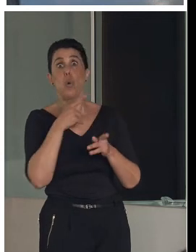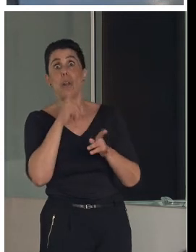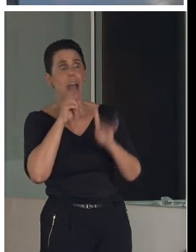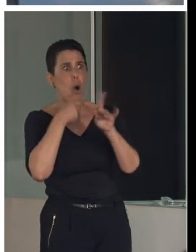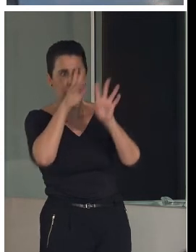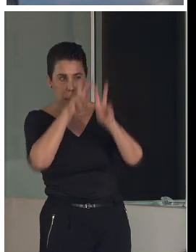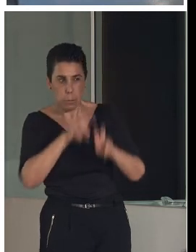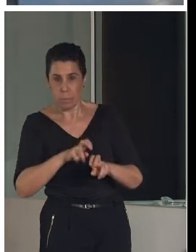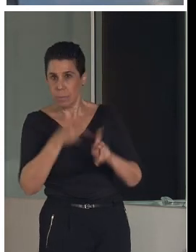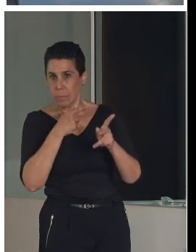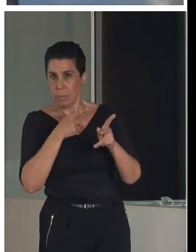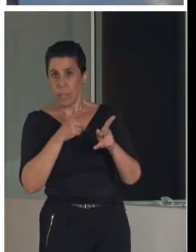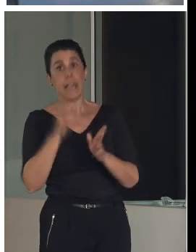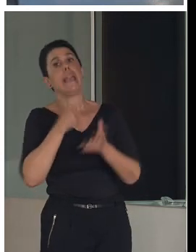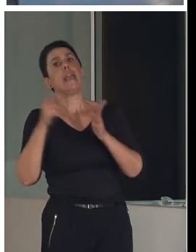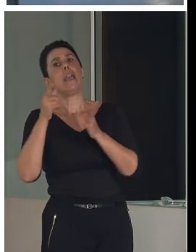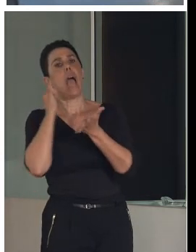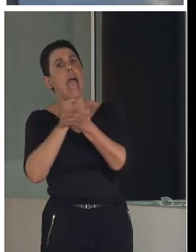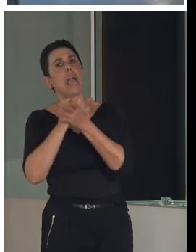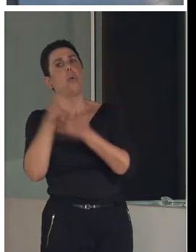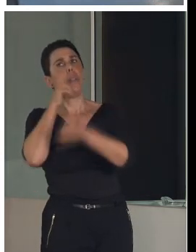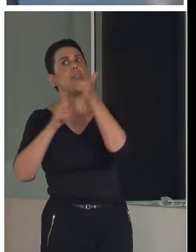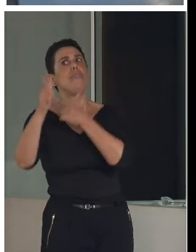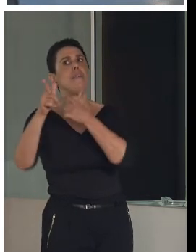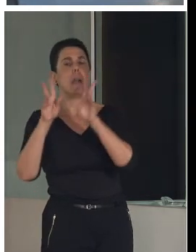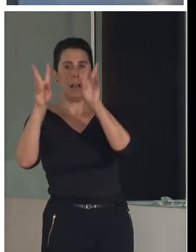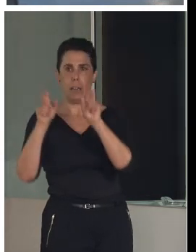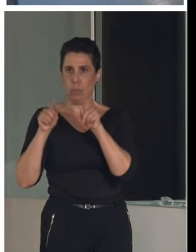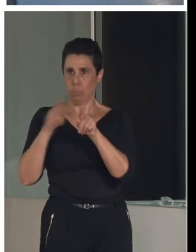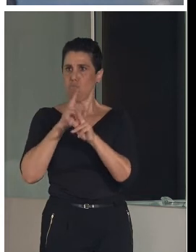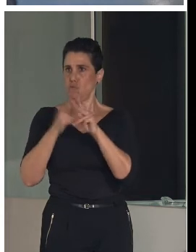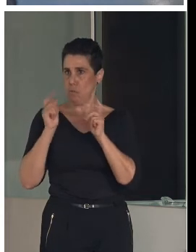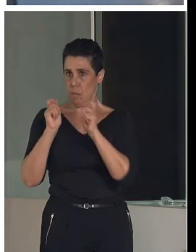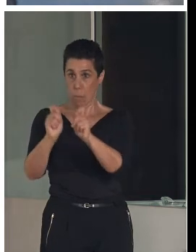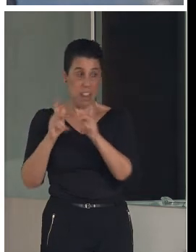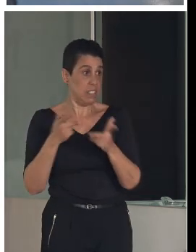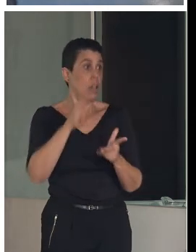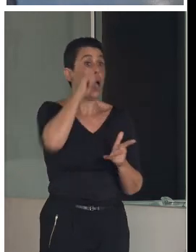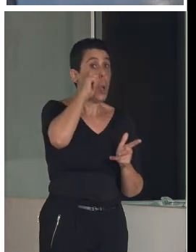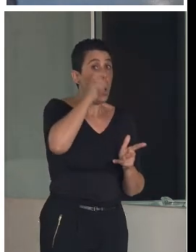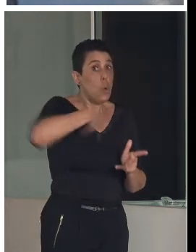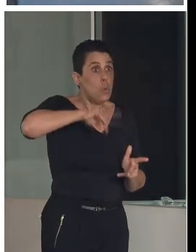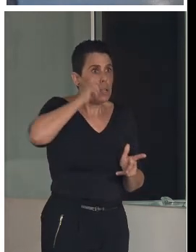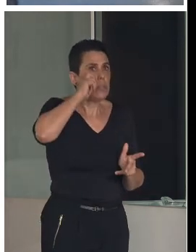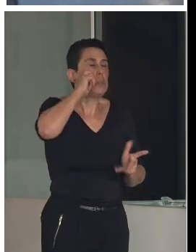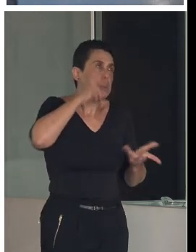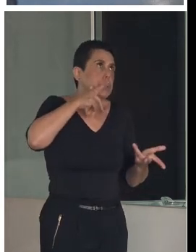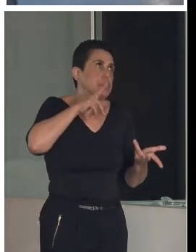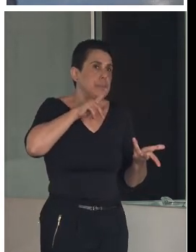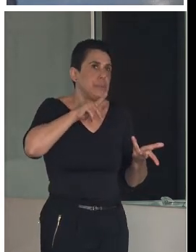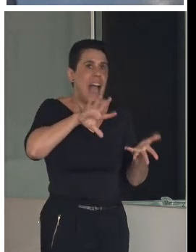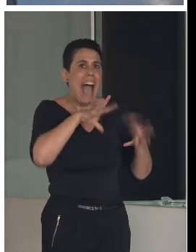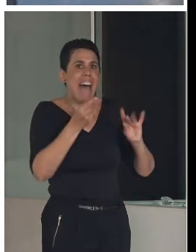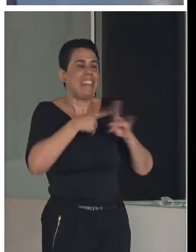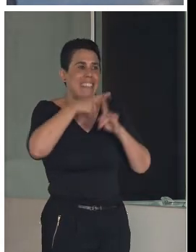viajeros, que es como la hemos denominado, no es un turismo que sí que se ha adaptado a diferentes